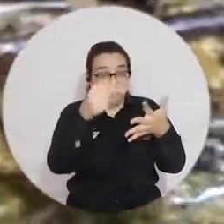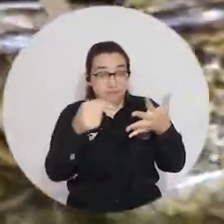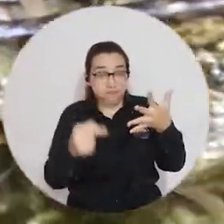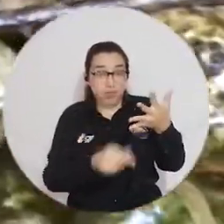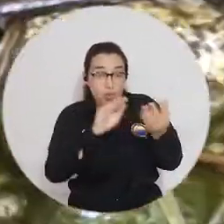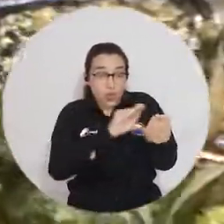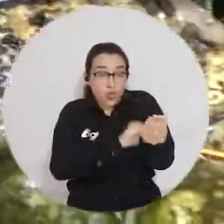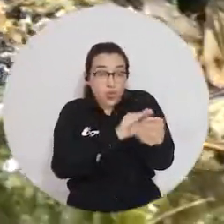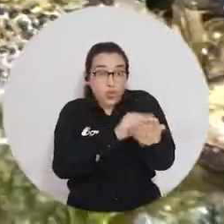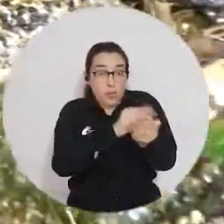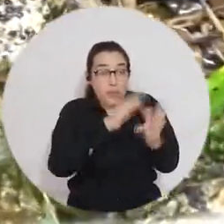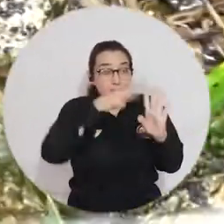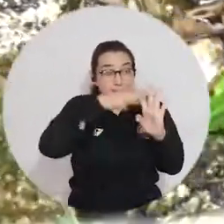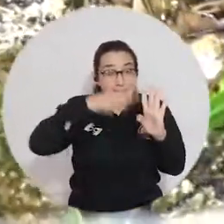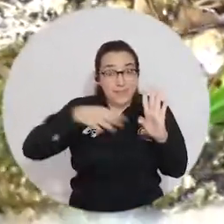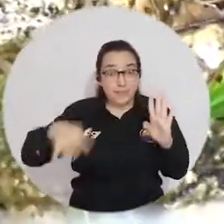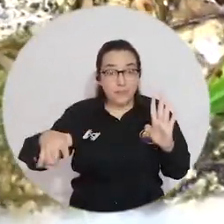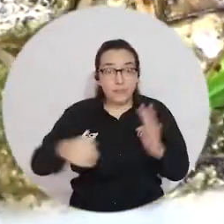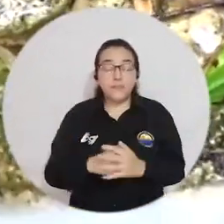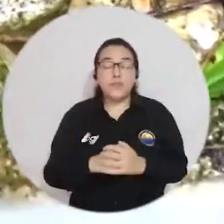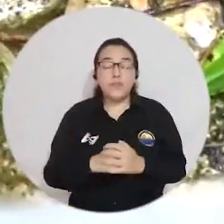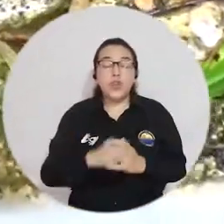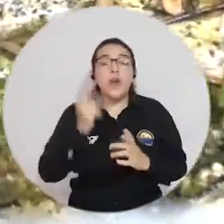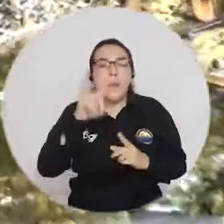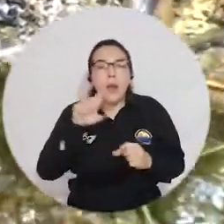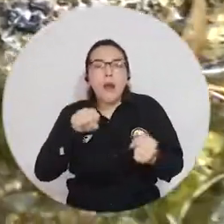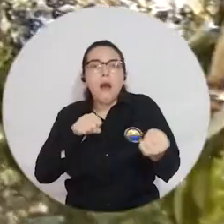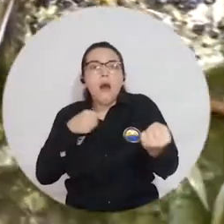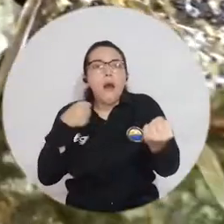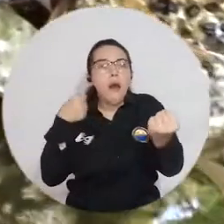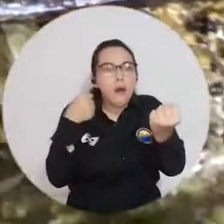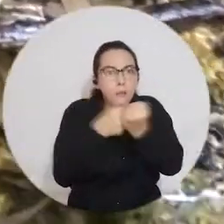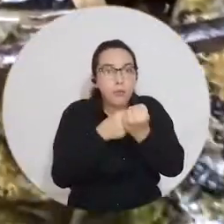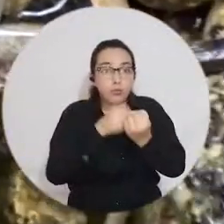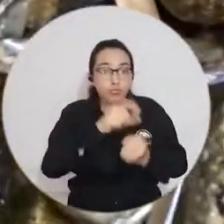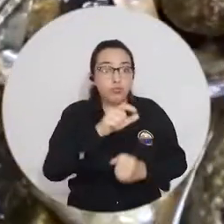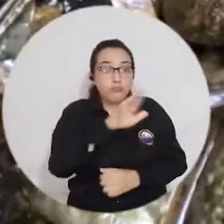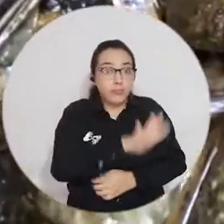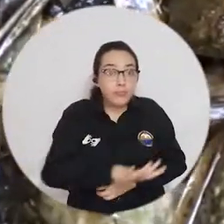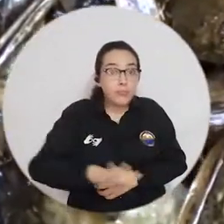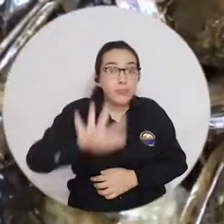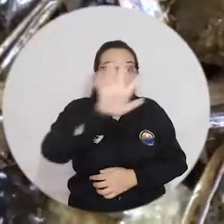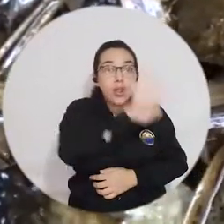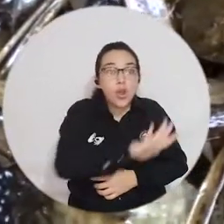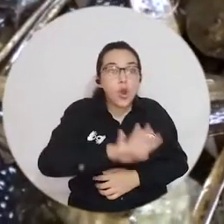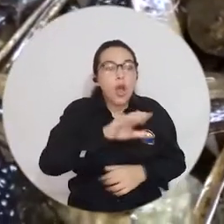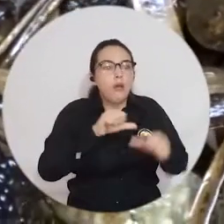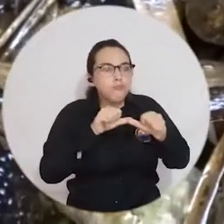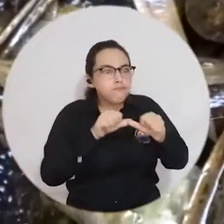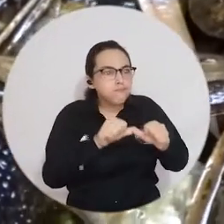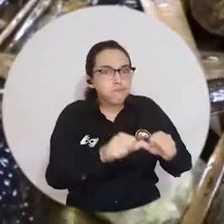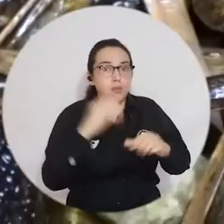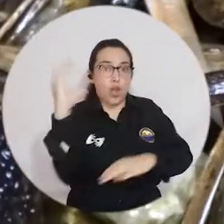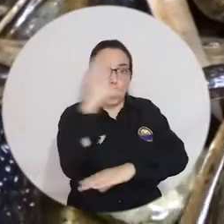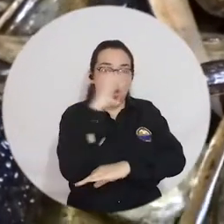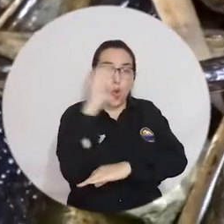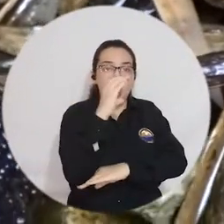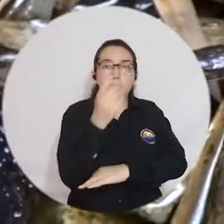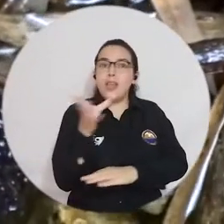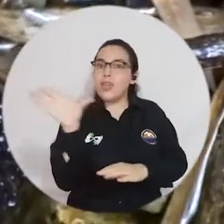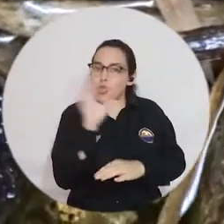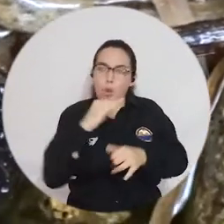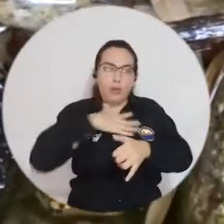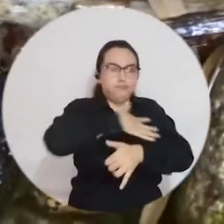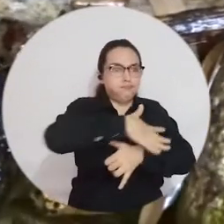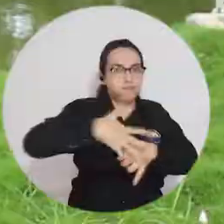especies de ranas arlequines en la Sierra Nevada de Santa Marta, sino contribuyendo a esta iniciativa regional para salvar las ranas arlequines de Colombia